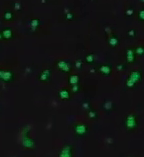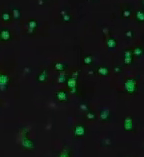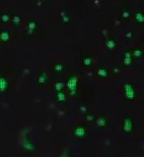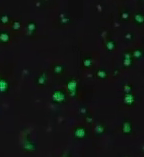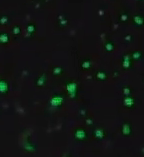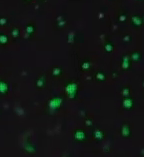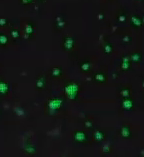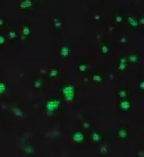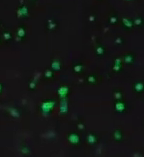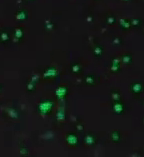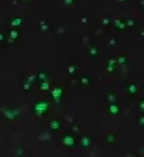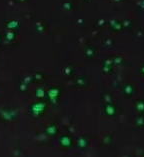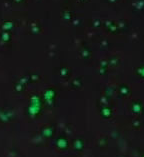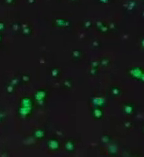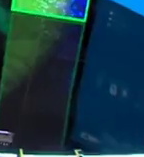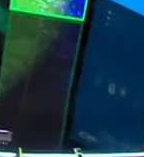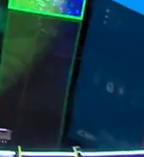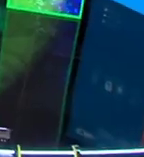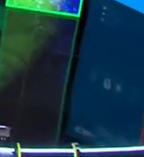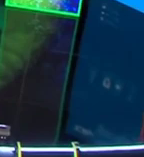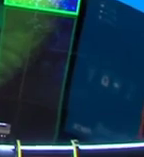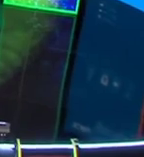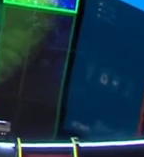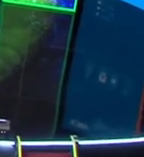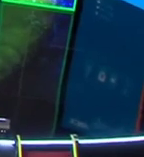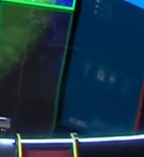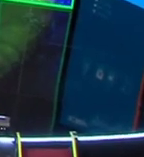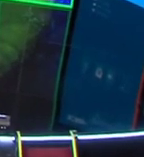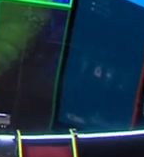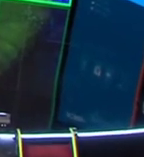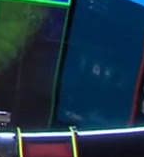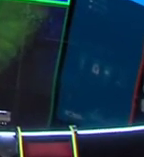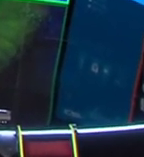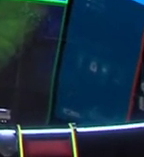y más crecientemente también la ciudadanía.